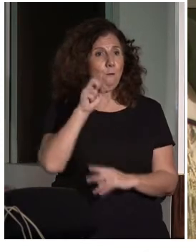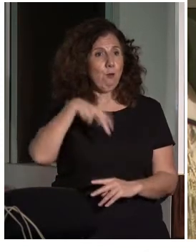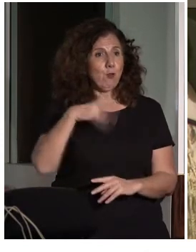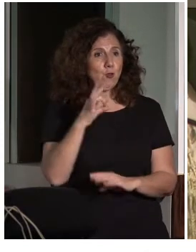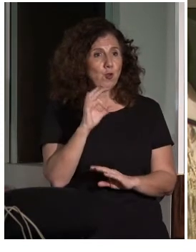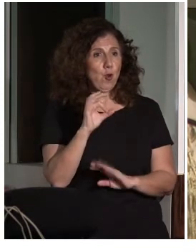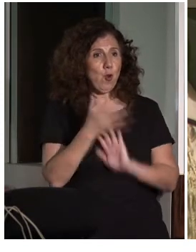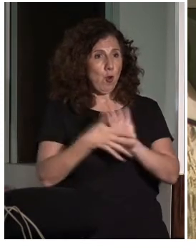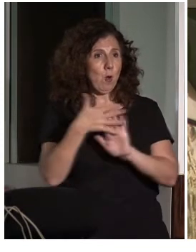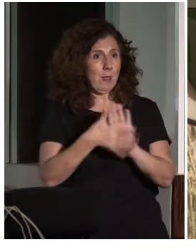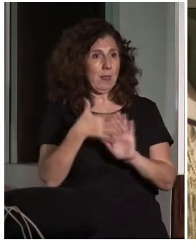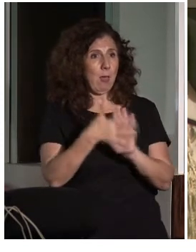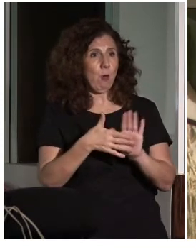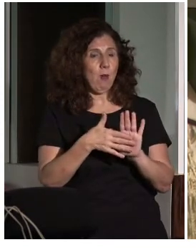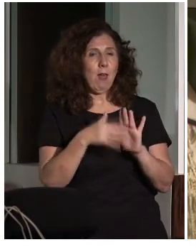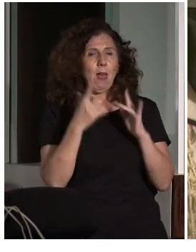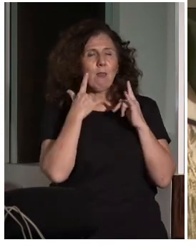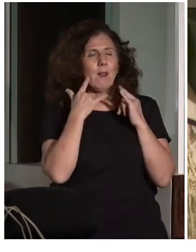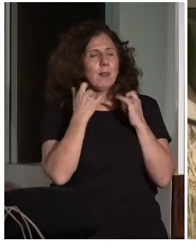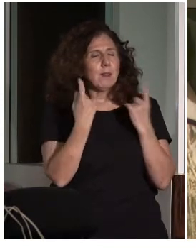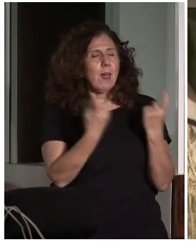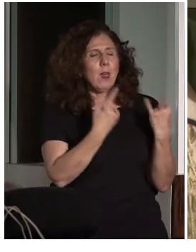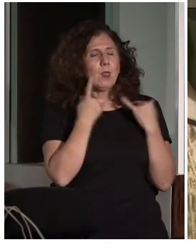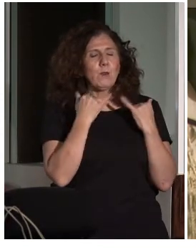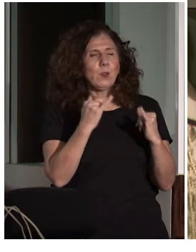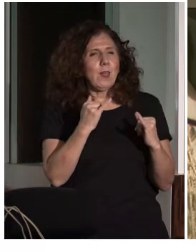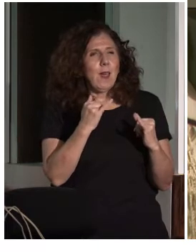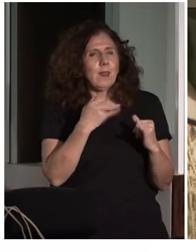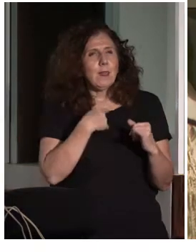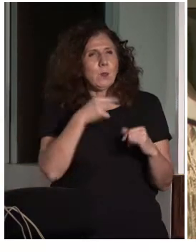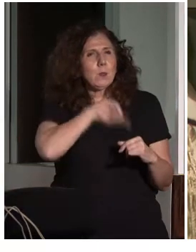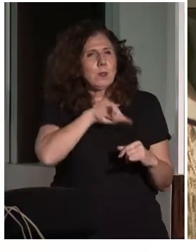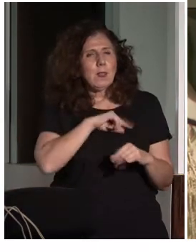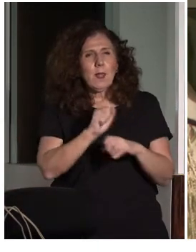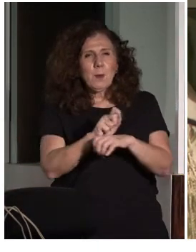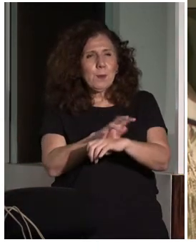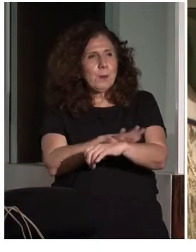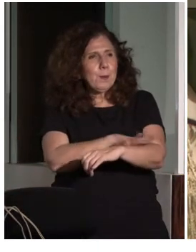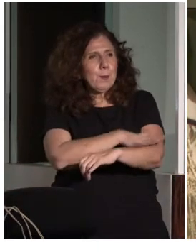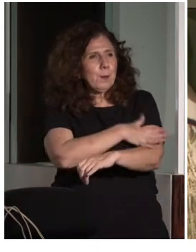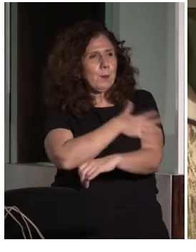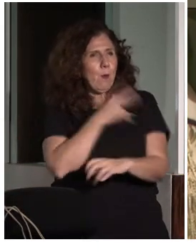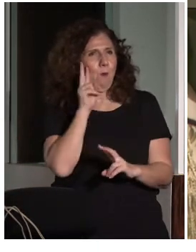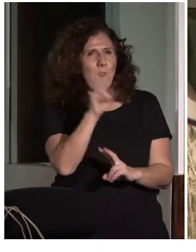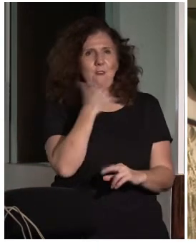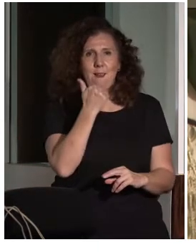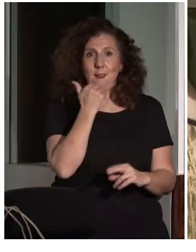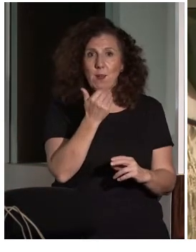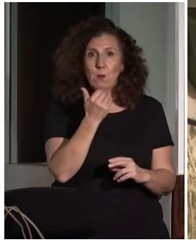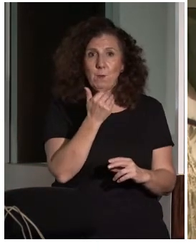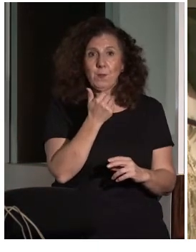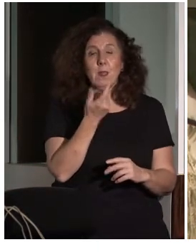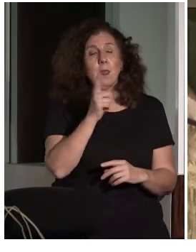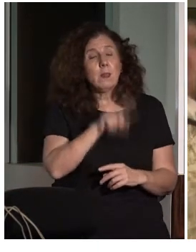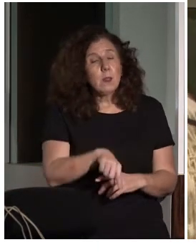disfrutar que realmente se les ponga el vello de punta. Pero, repito, dado que muchos de ellos no tienen referente, otra